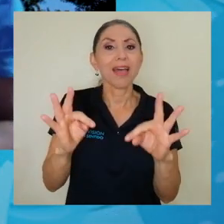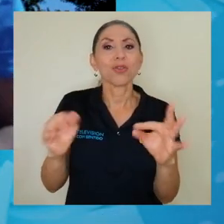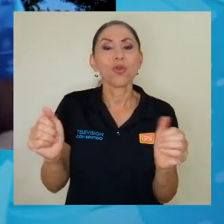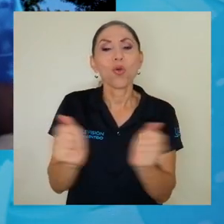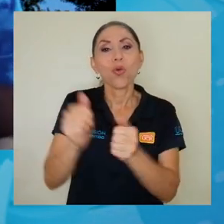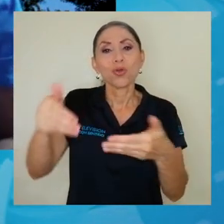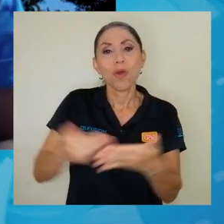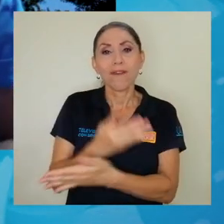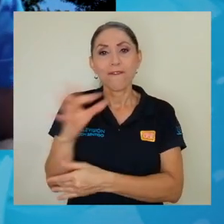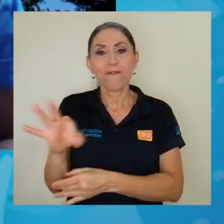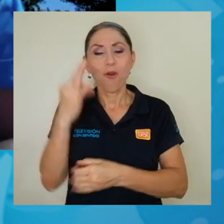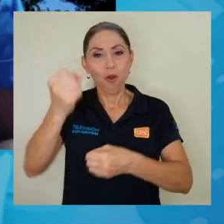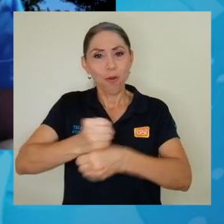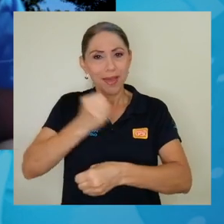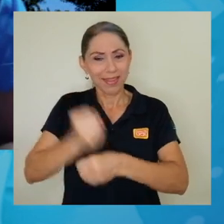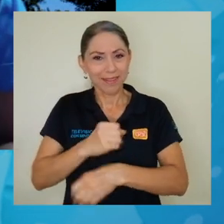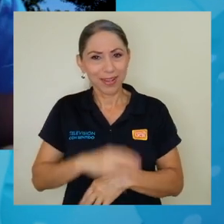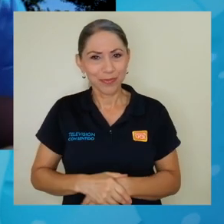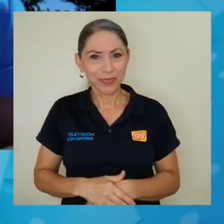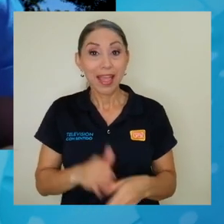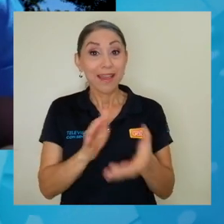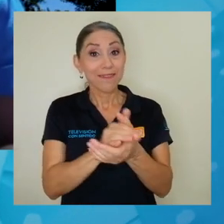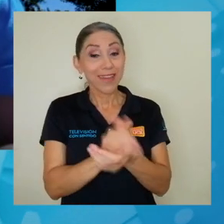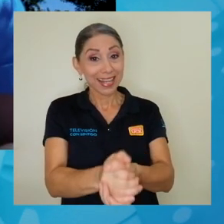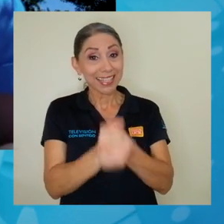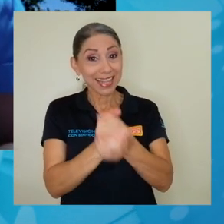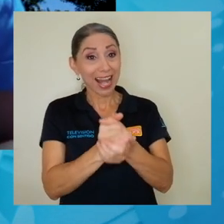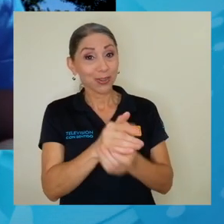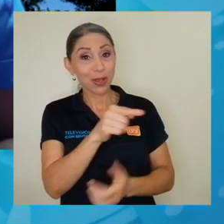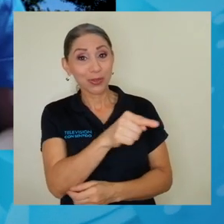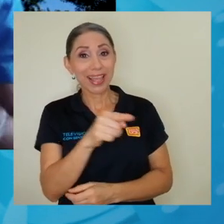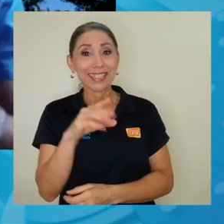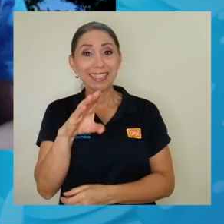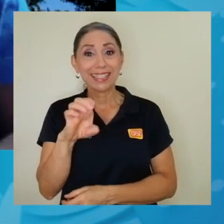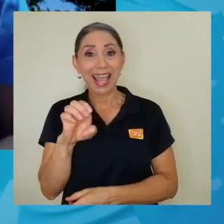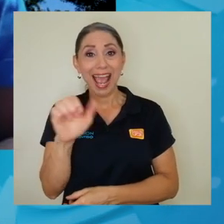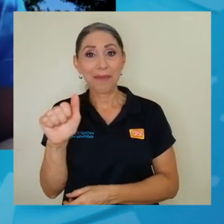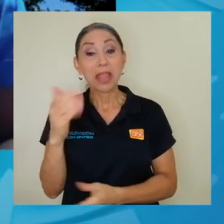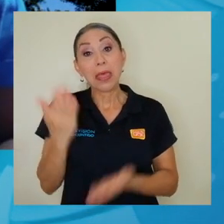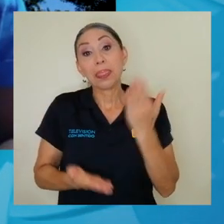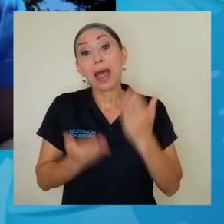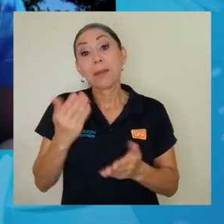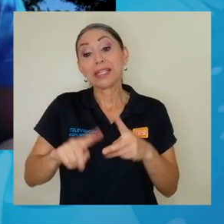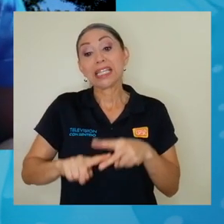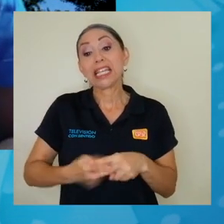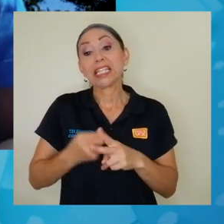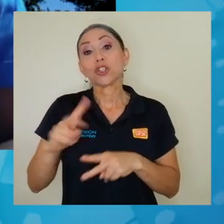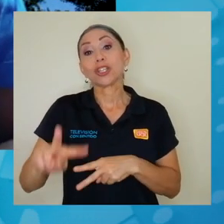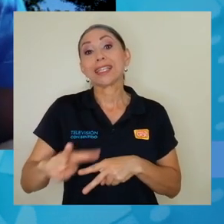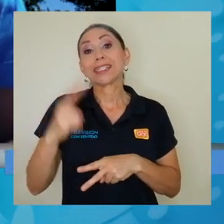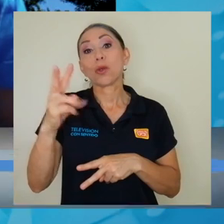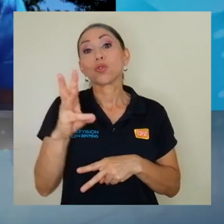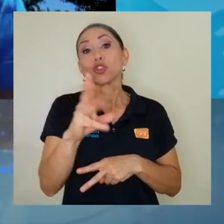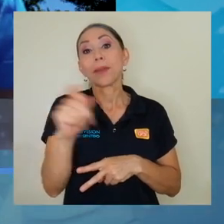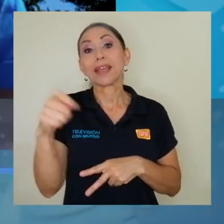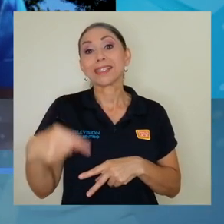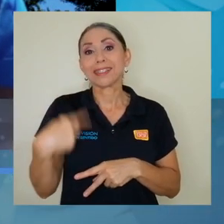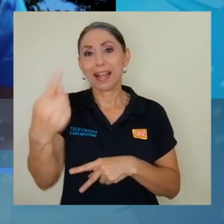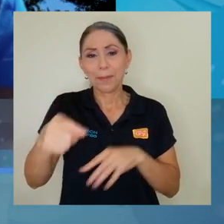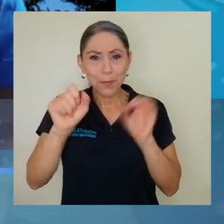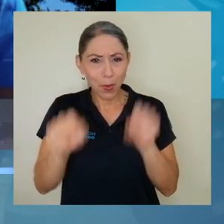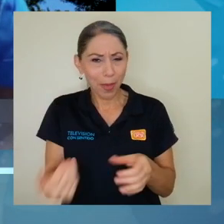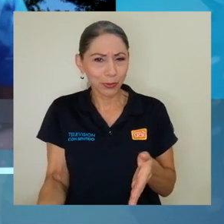esta nueva forma de hacer las cosas del trabajo. Felicitarlos ustedes en el CEA y tal vez podamos conversar a inicios del segundo semestre nuevamente